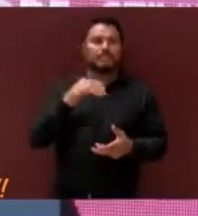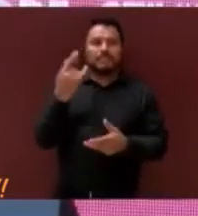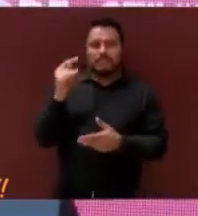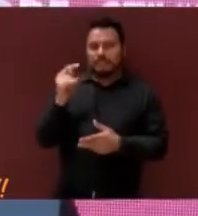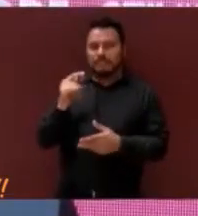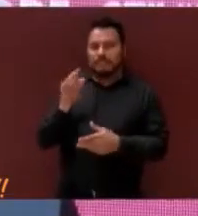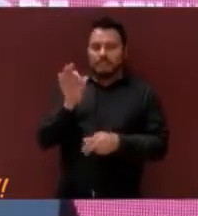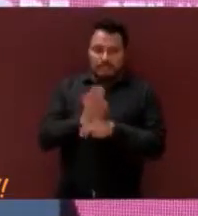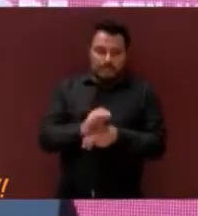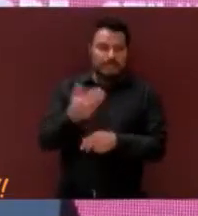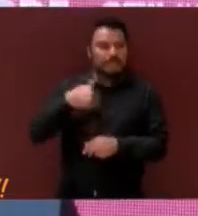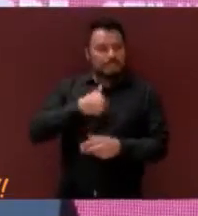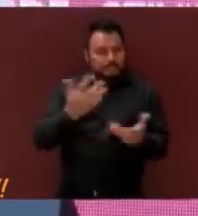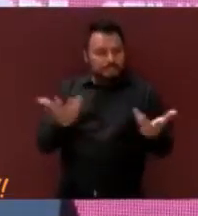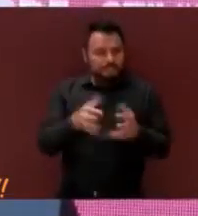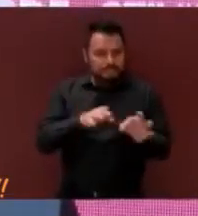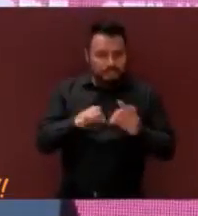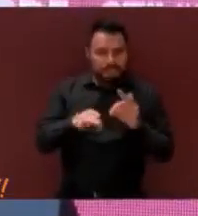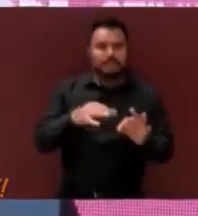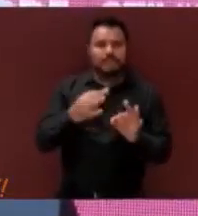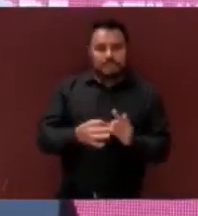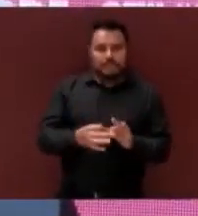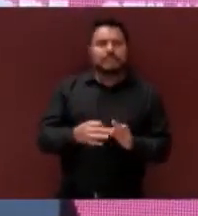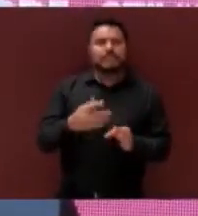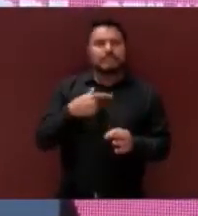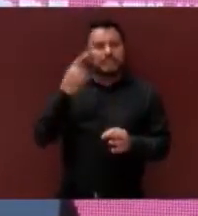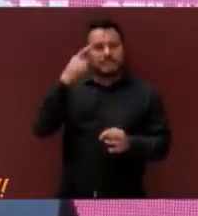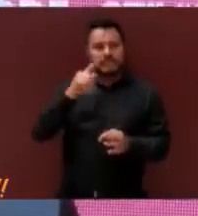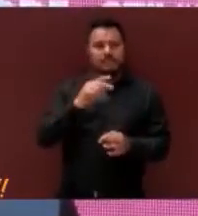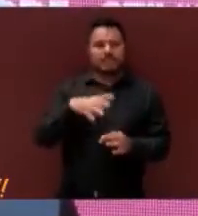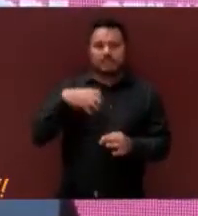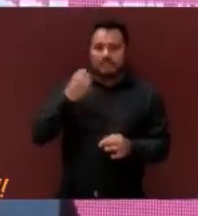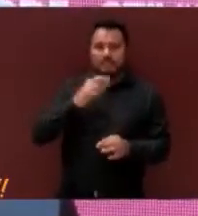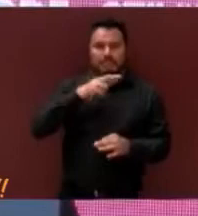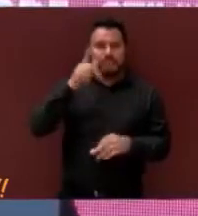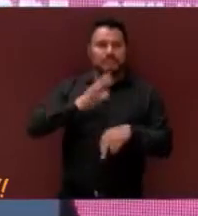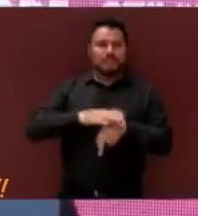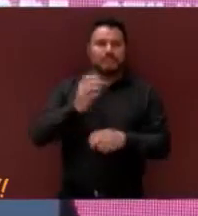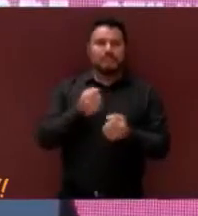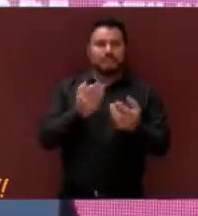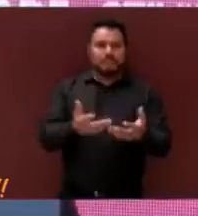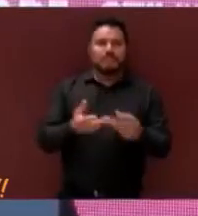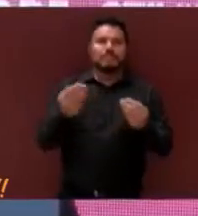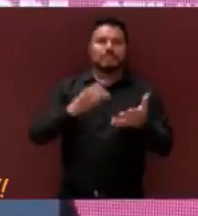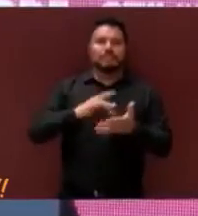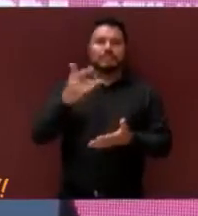Tijuana. Cumplimos con dar nuestro mayor esfuerzo. Muchas gracias.